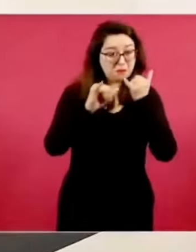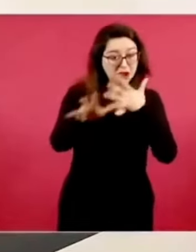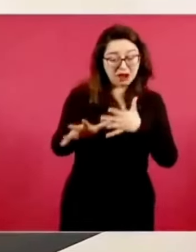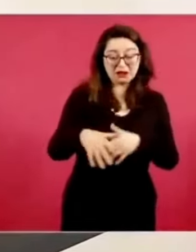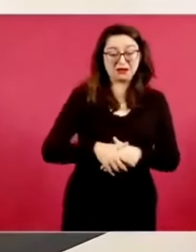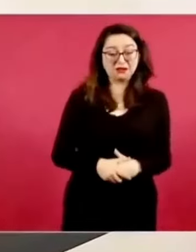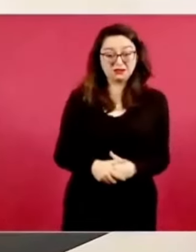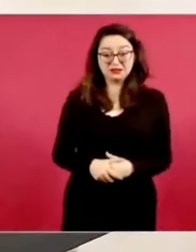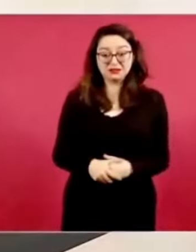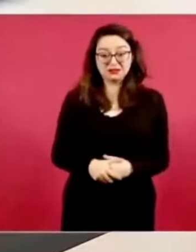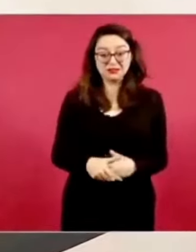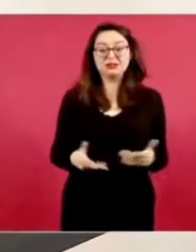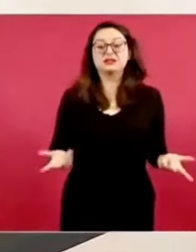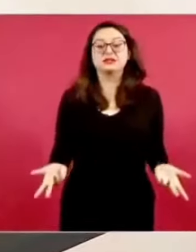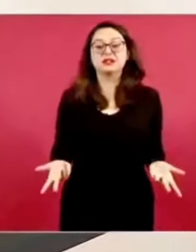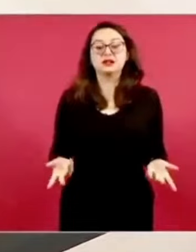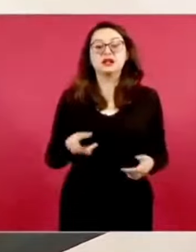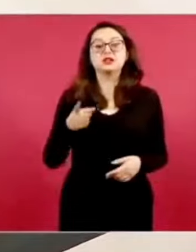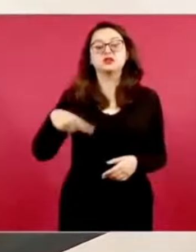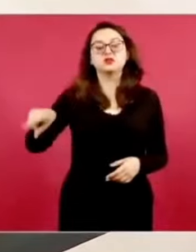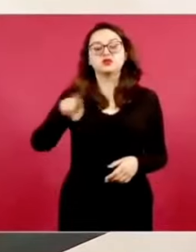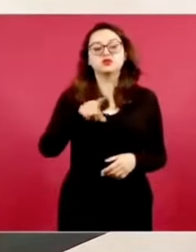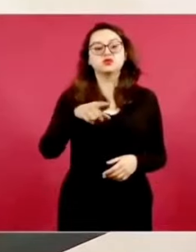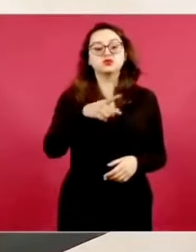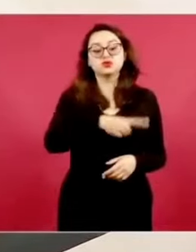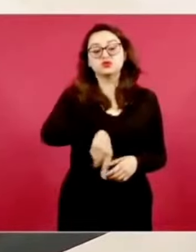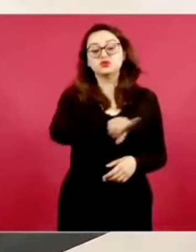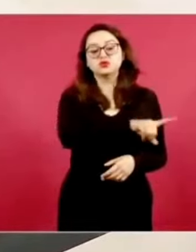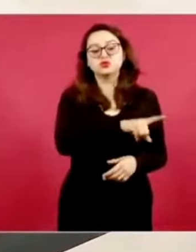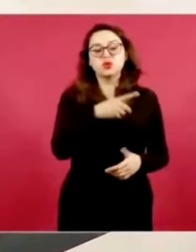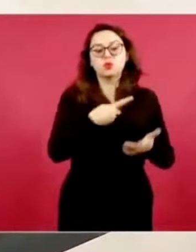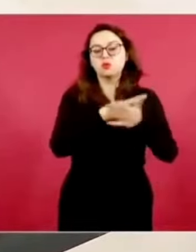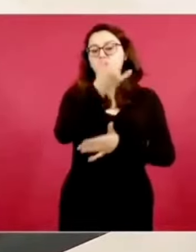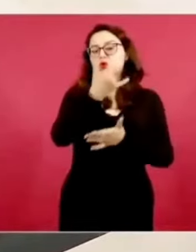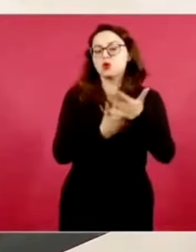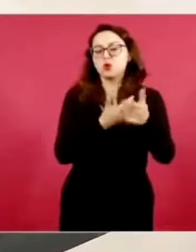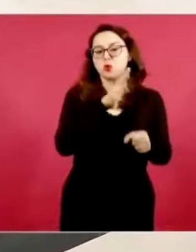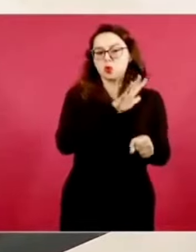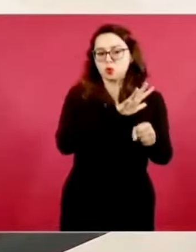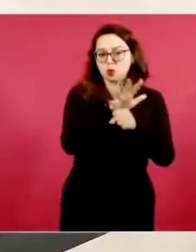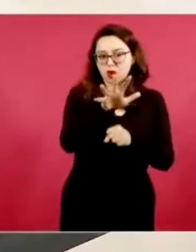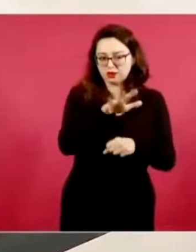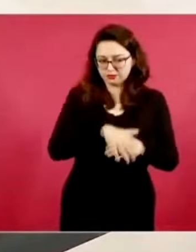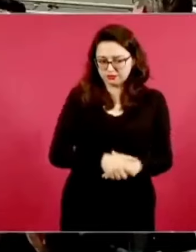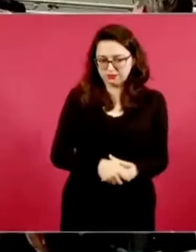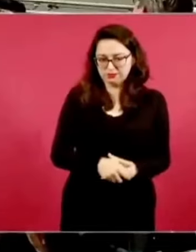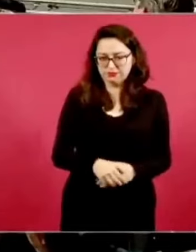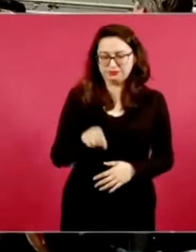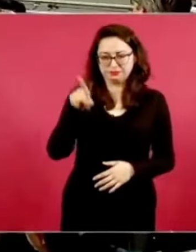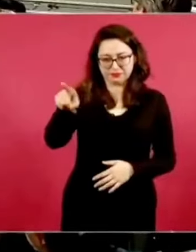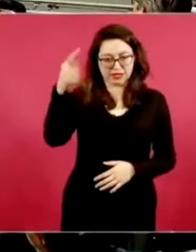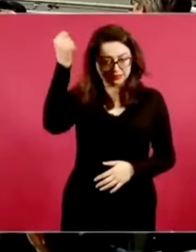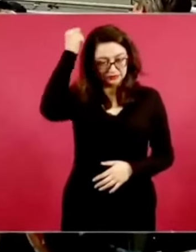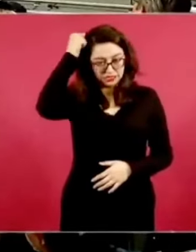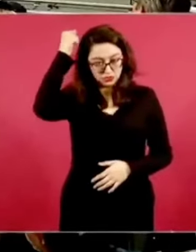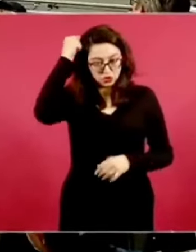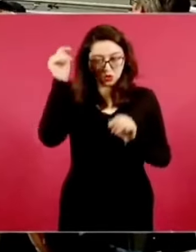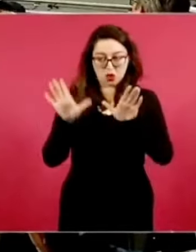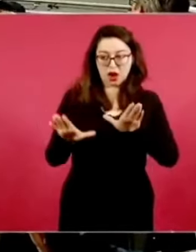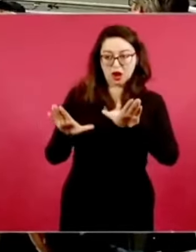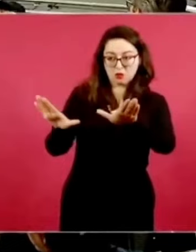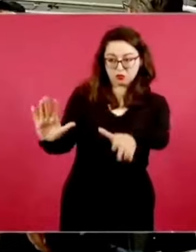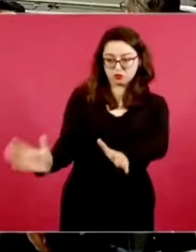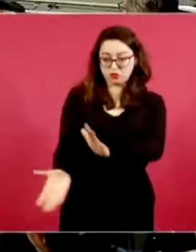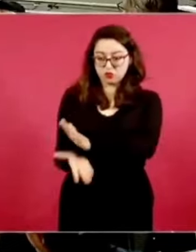Todo un desarrollo inmobiliario, se iban a quedar con las seiscientas hectáreas del actual aeropuerto,